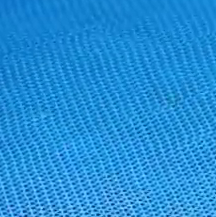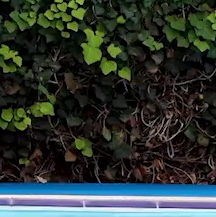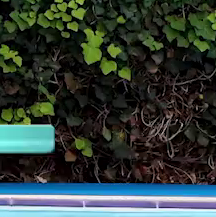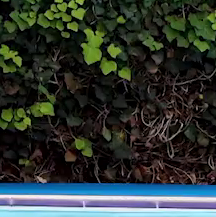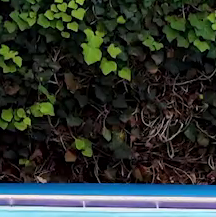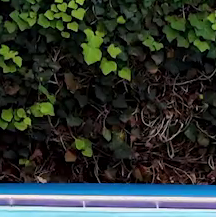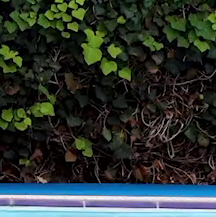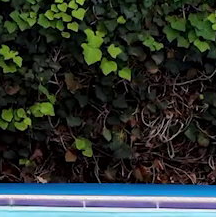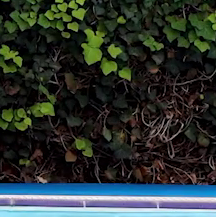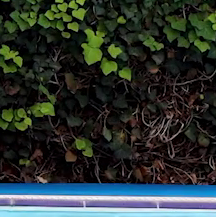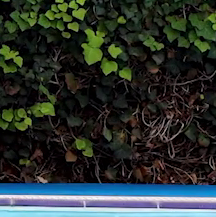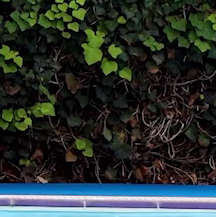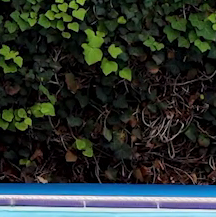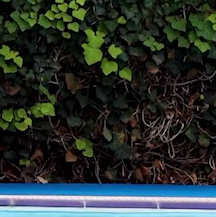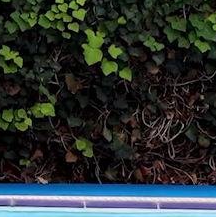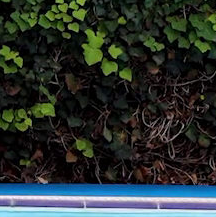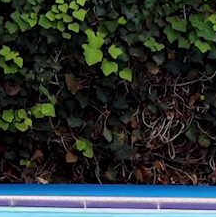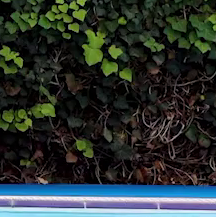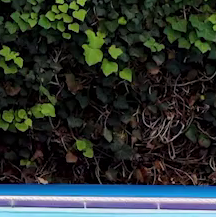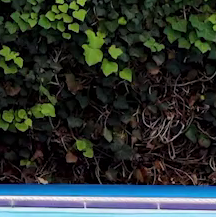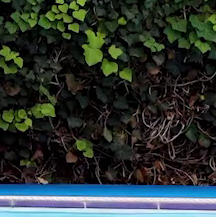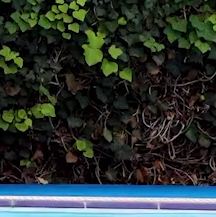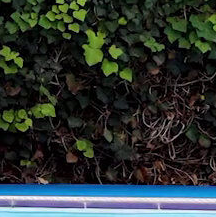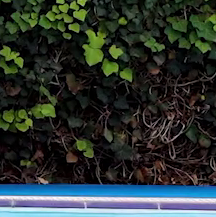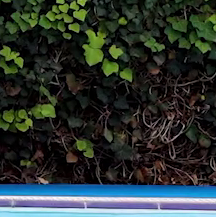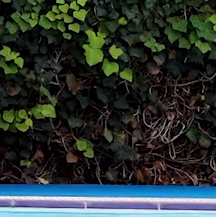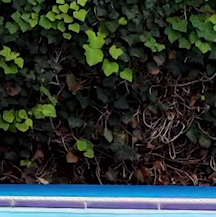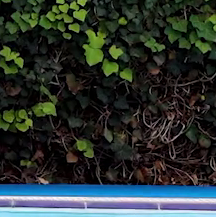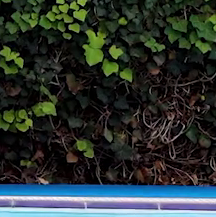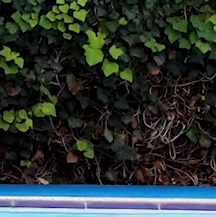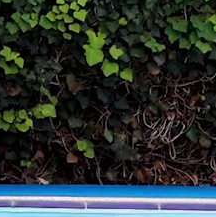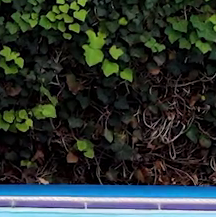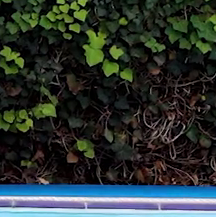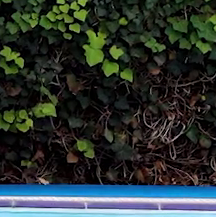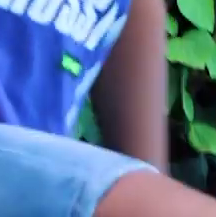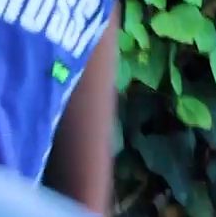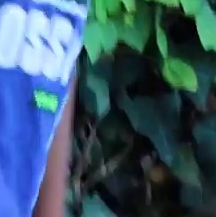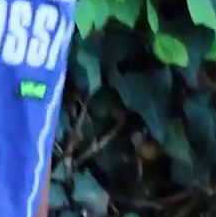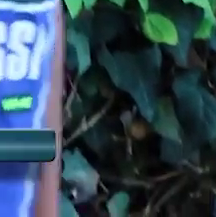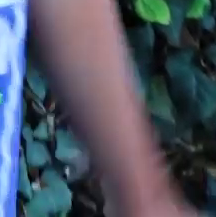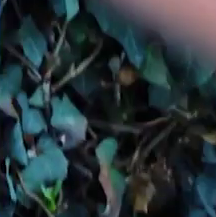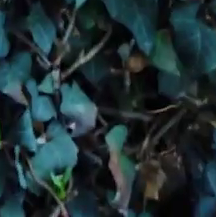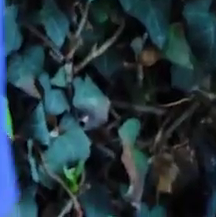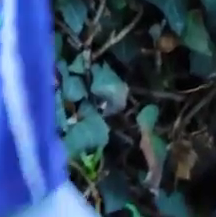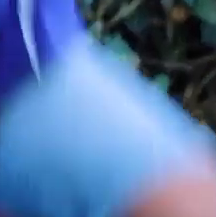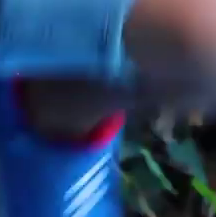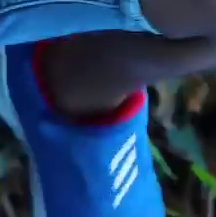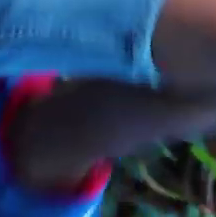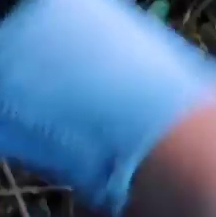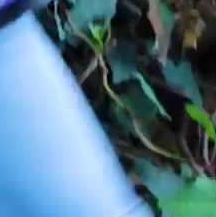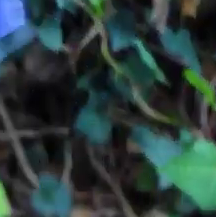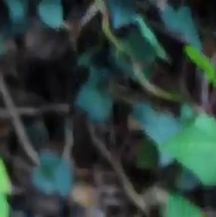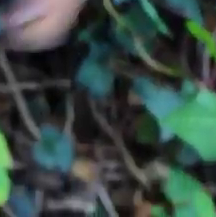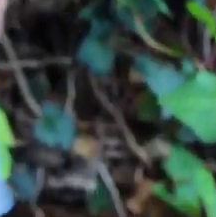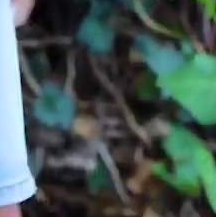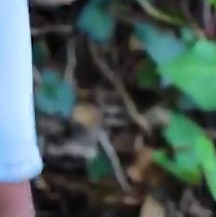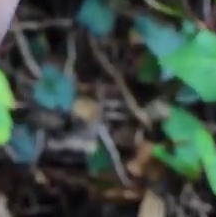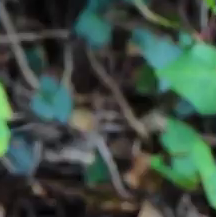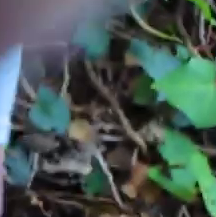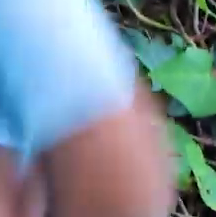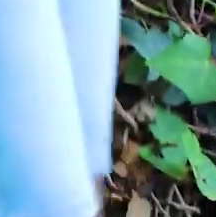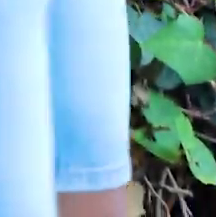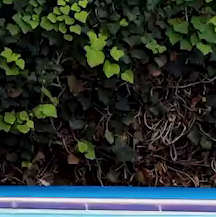Nos ponemos en posición. Y elevamos rodilla derecha, mano derecha. Muy bien. Izquierda.